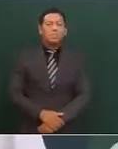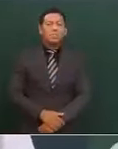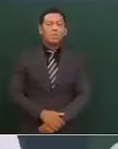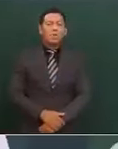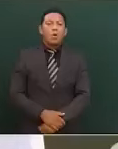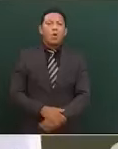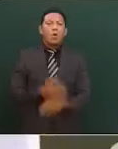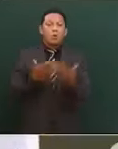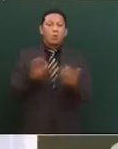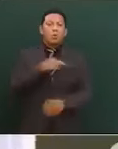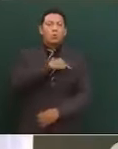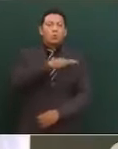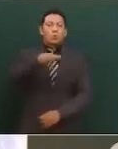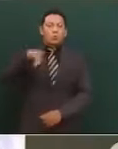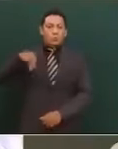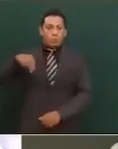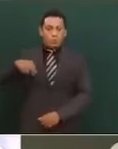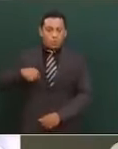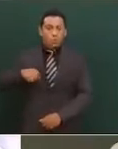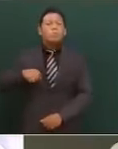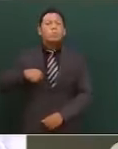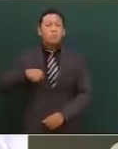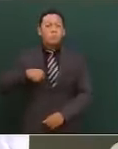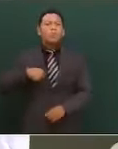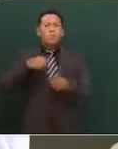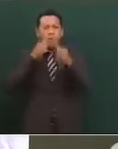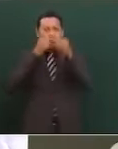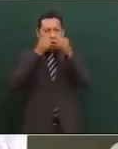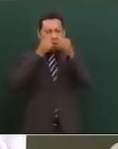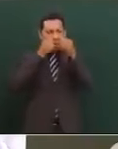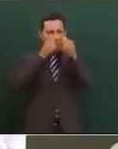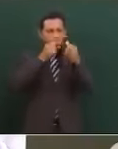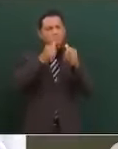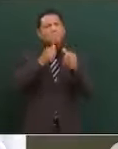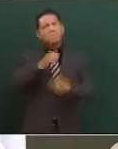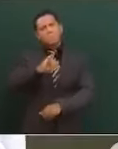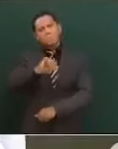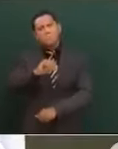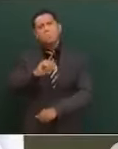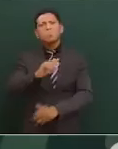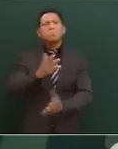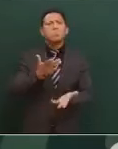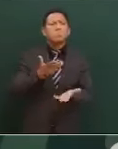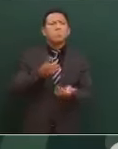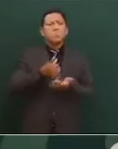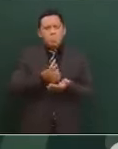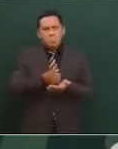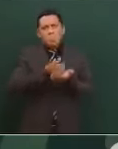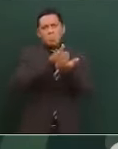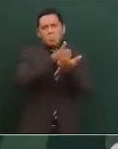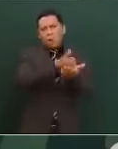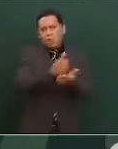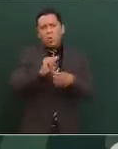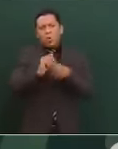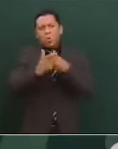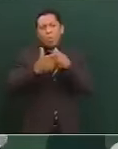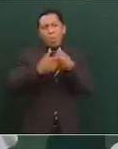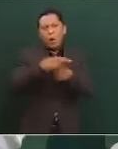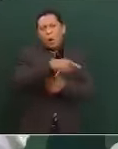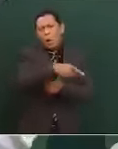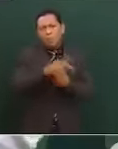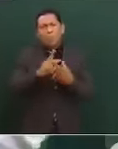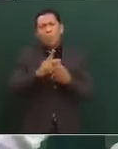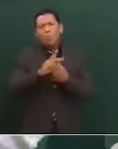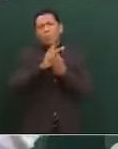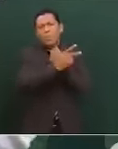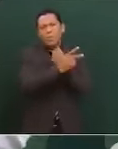Nosotros vamos a estar pendientes y dispuestos a ayudar al pueblo hermano